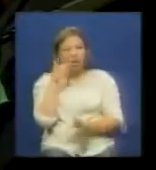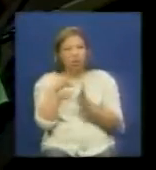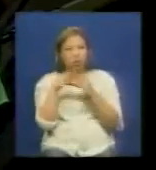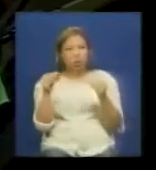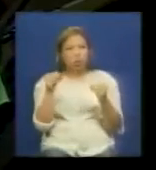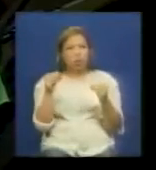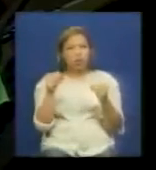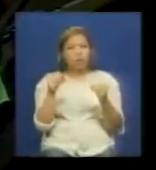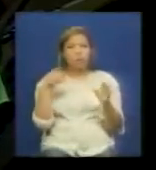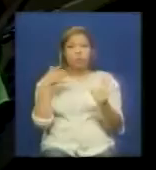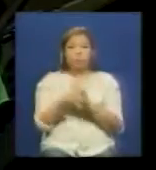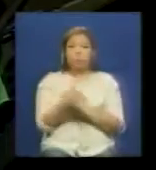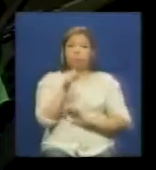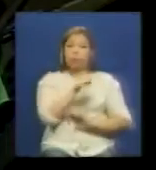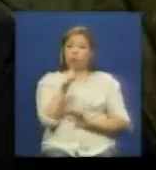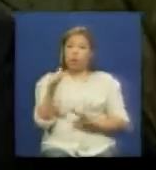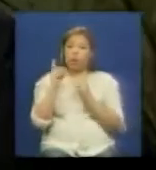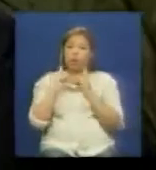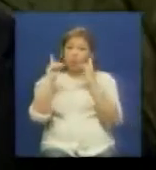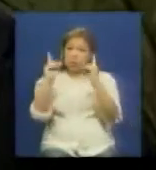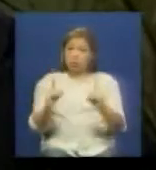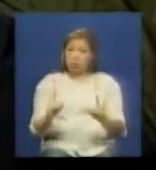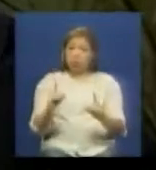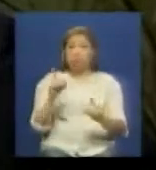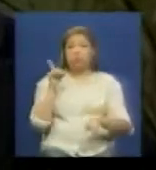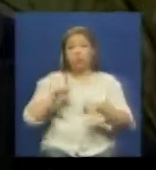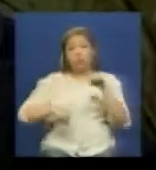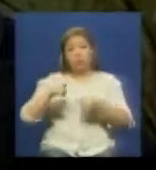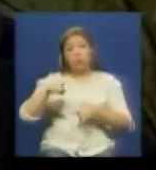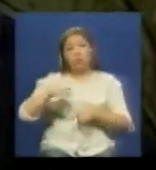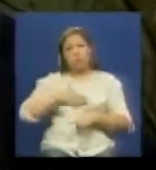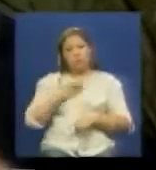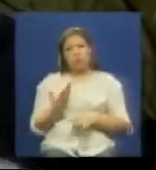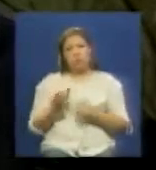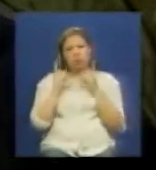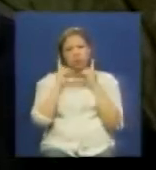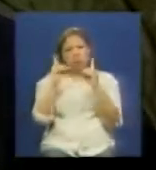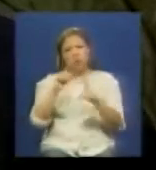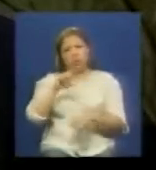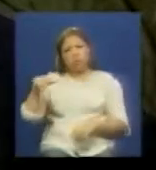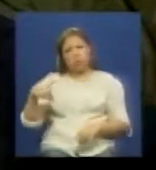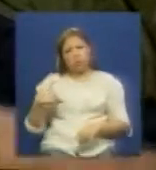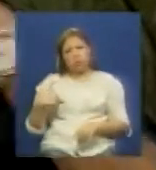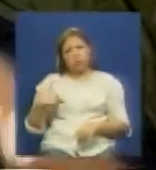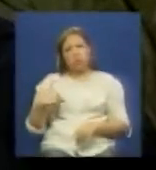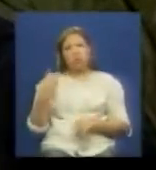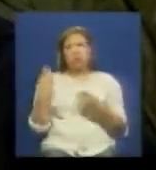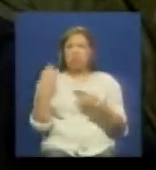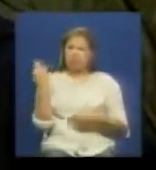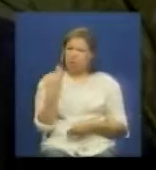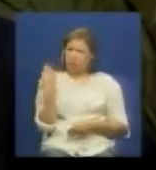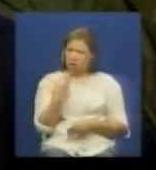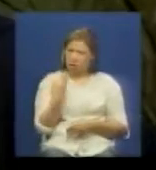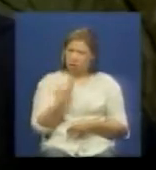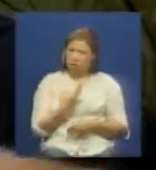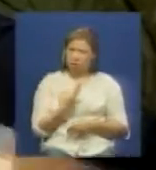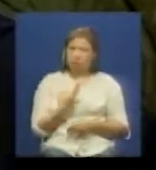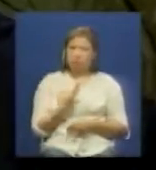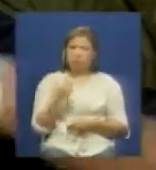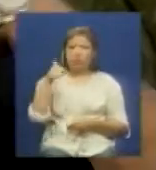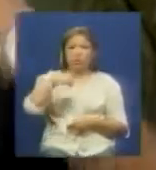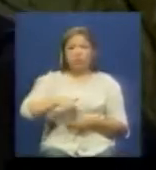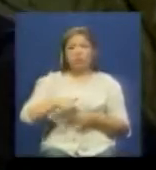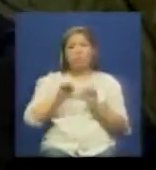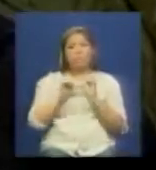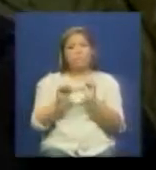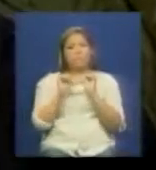de todas y cada una de las decisiones que allí se puedan tomar y que nosotros estamos dispuestos a estar